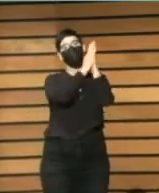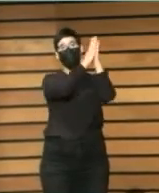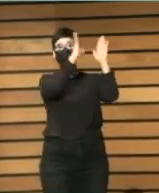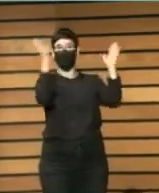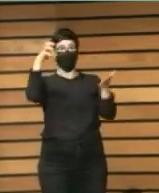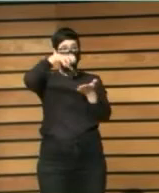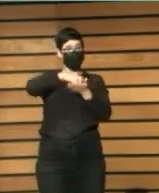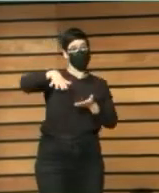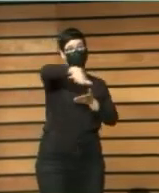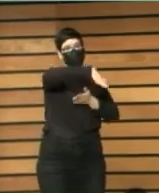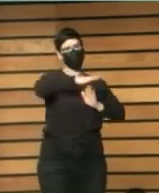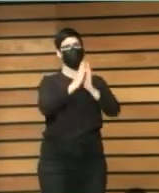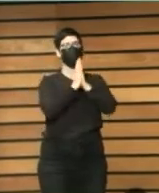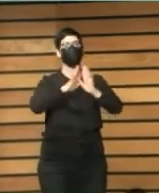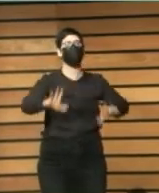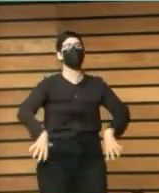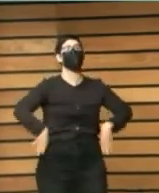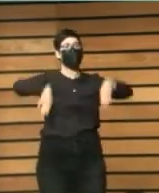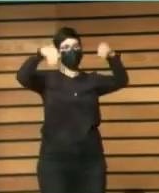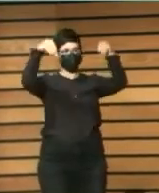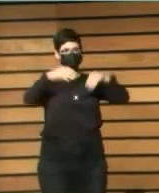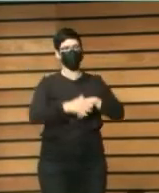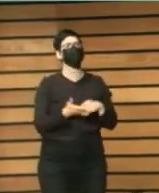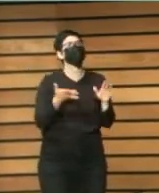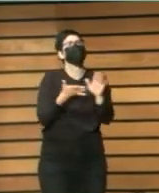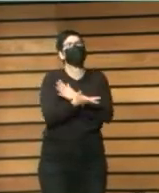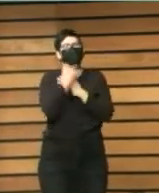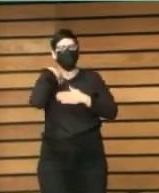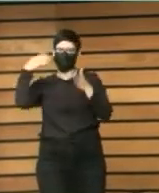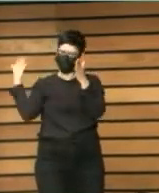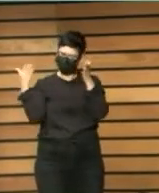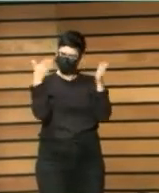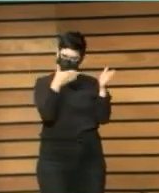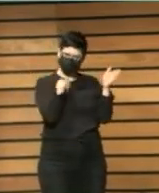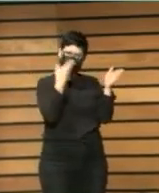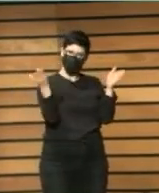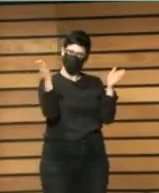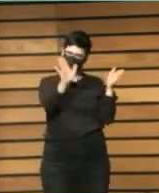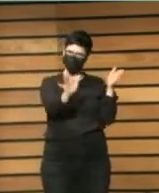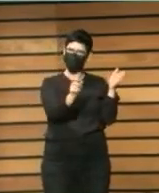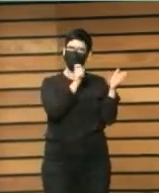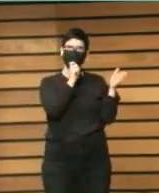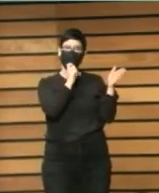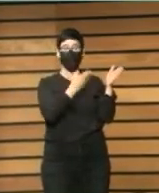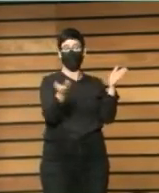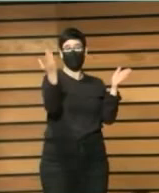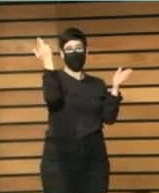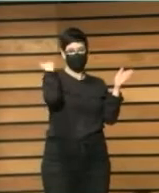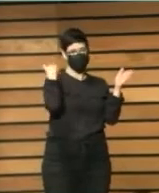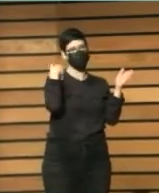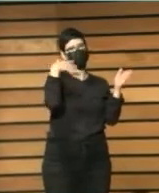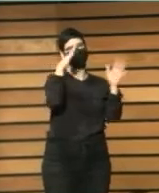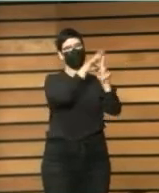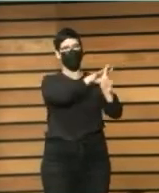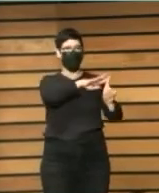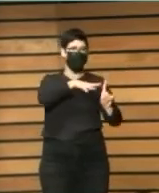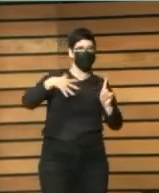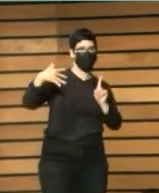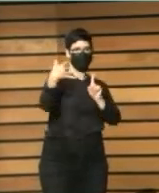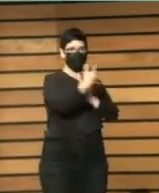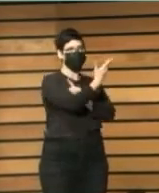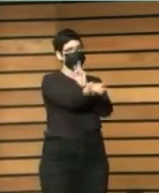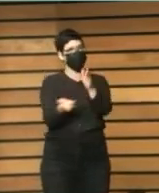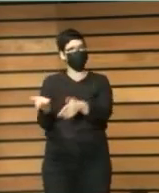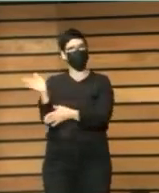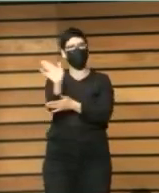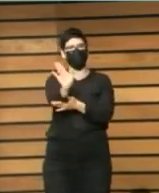yo me iría a una propuesta que alguien lanzó ayer en este foro y diría que